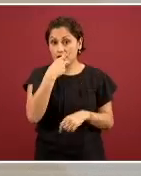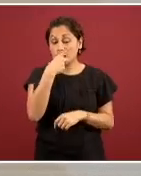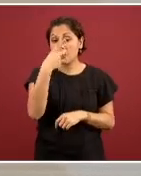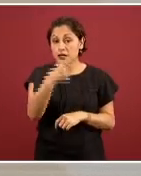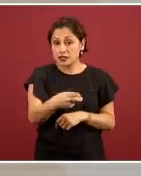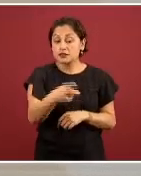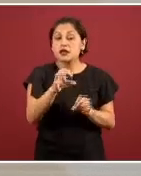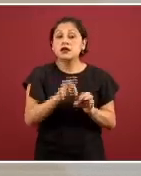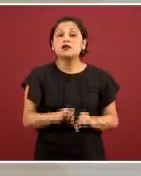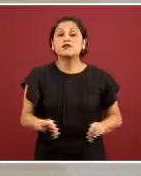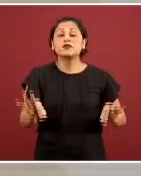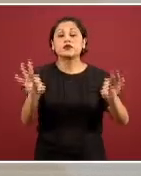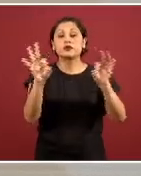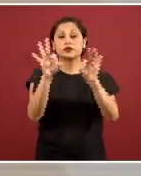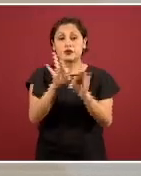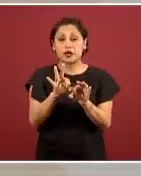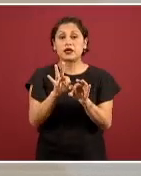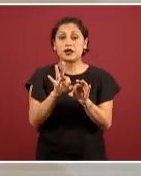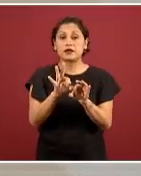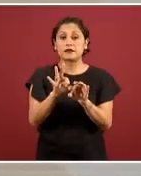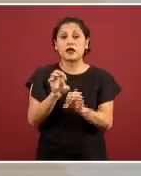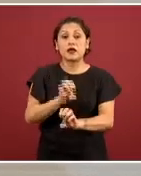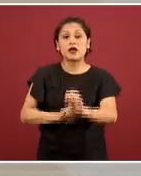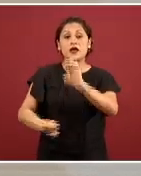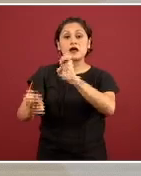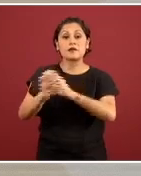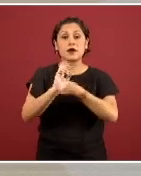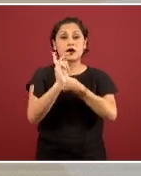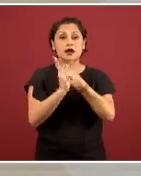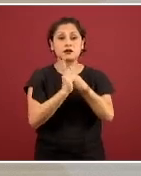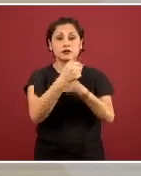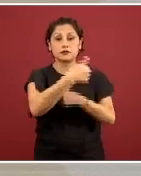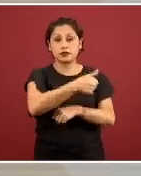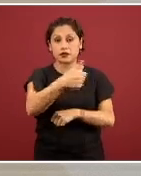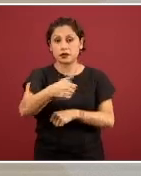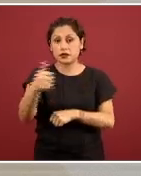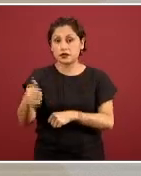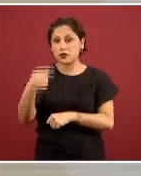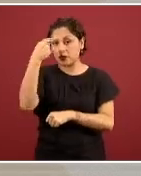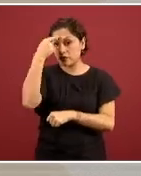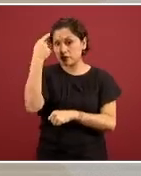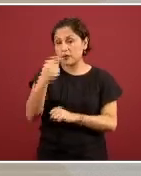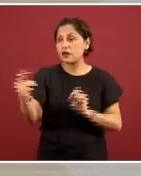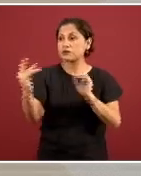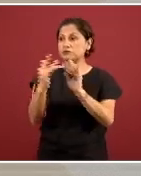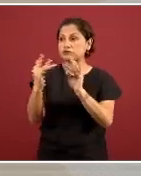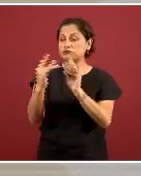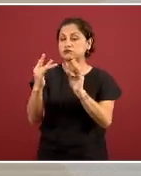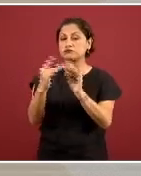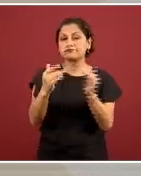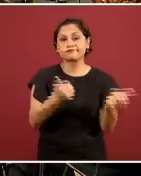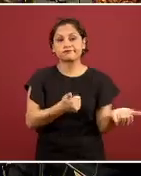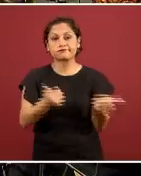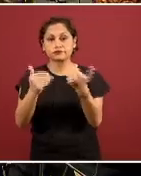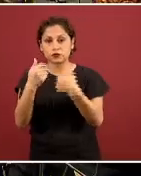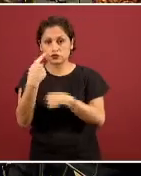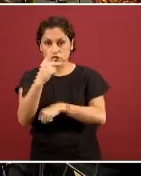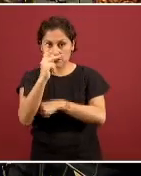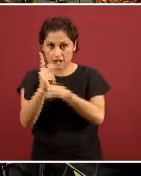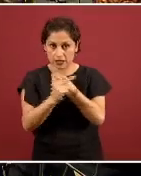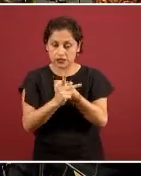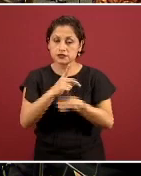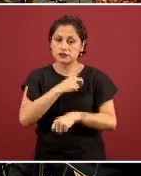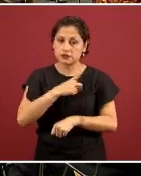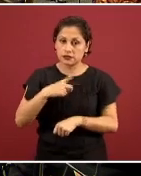representaciones diplomáticas para ir viendo su retorno a casa. Esto es lo que hay que presentar.